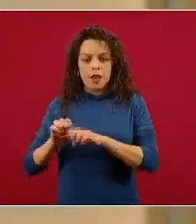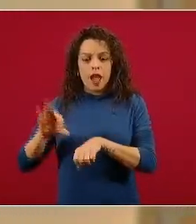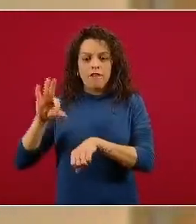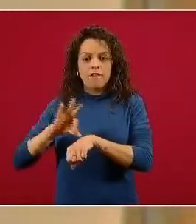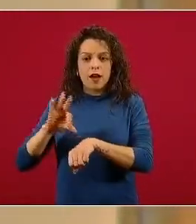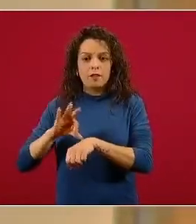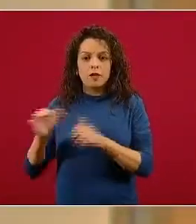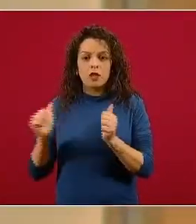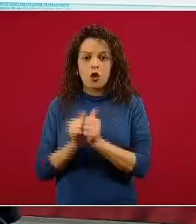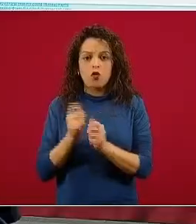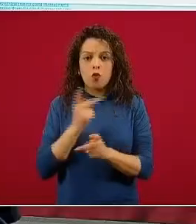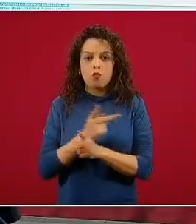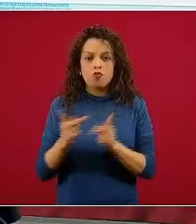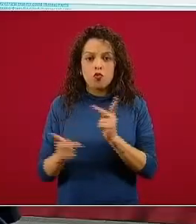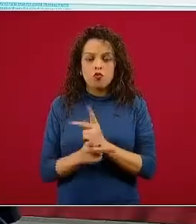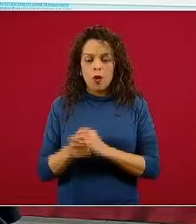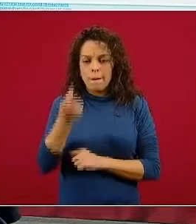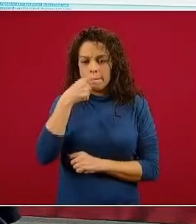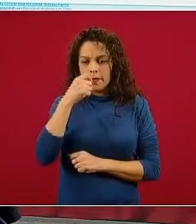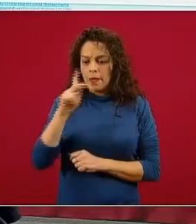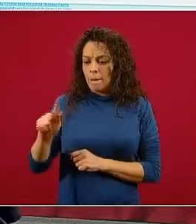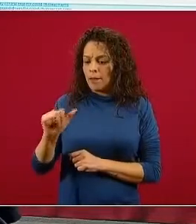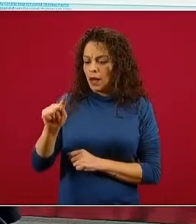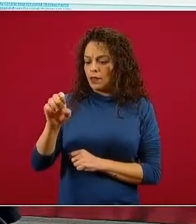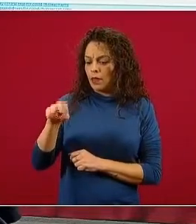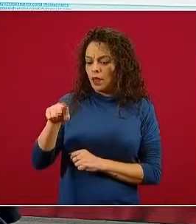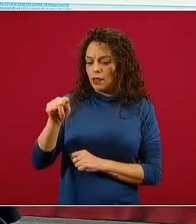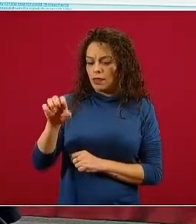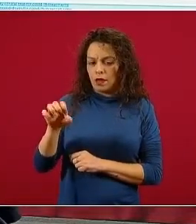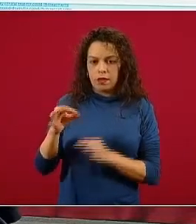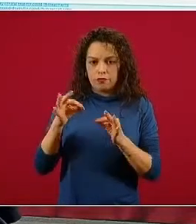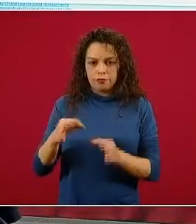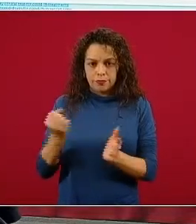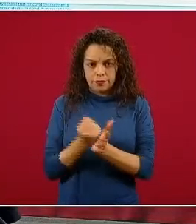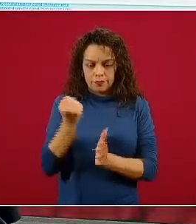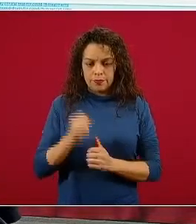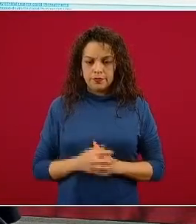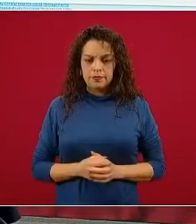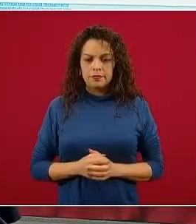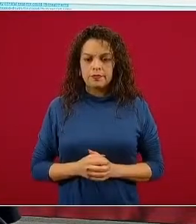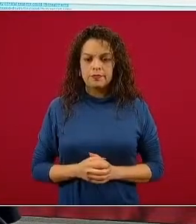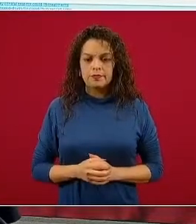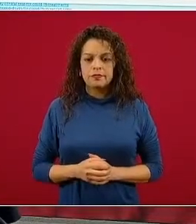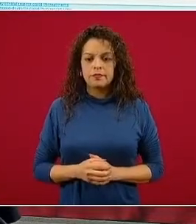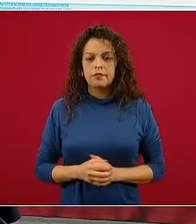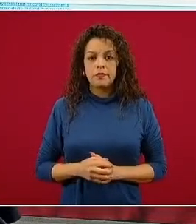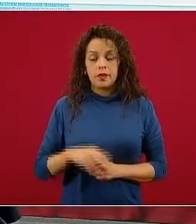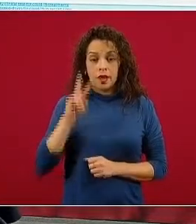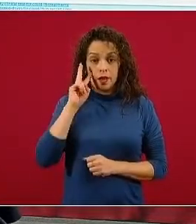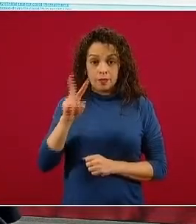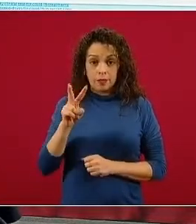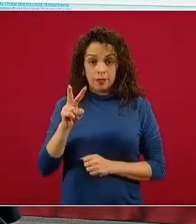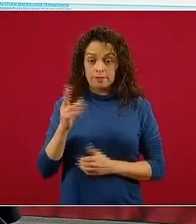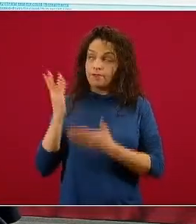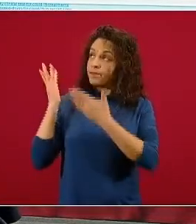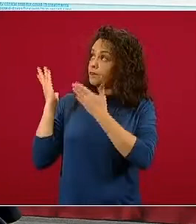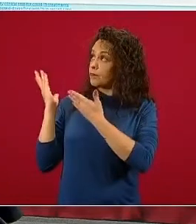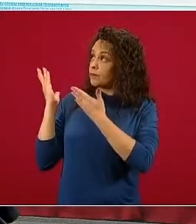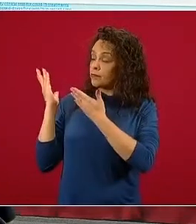de patente. Vamos a ver cuáles son los productos que se evaluaron. La siguiente. Se probaron estos fármacos.